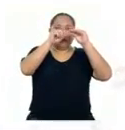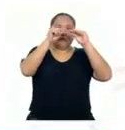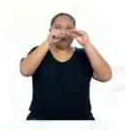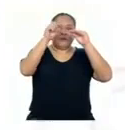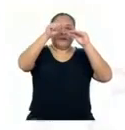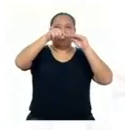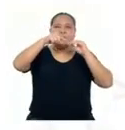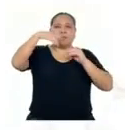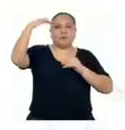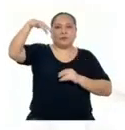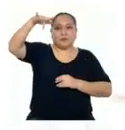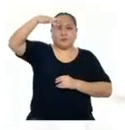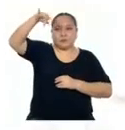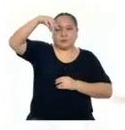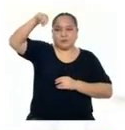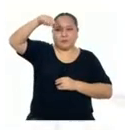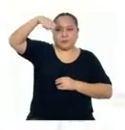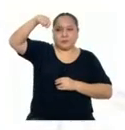mecanismo De alarma